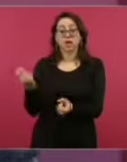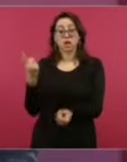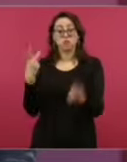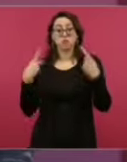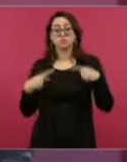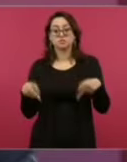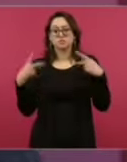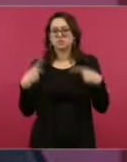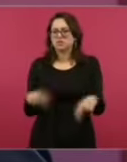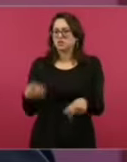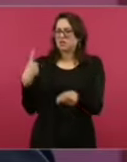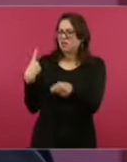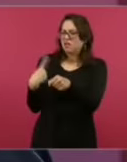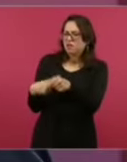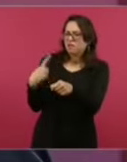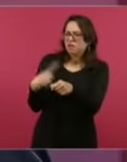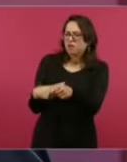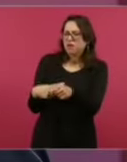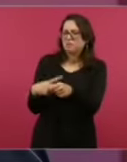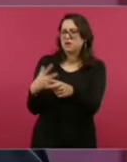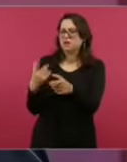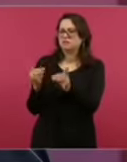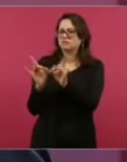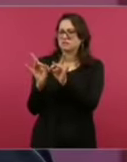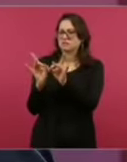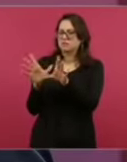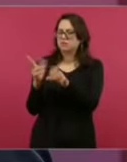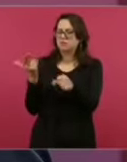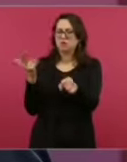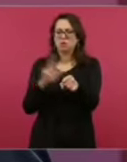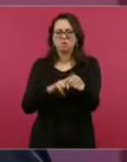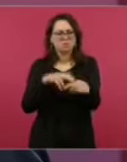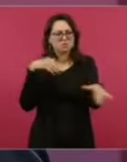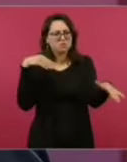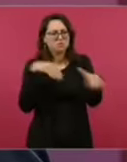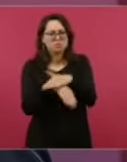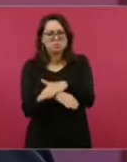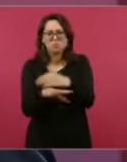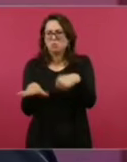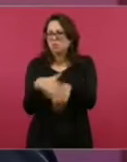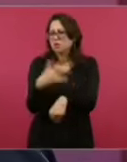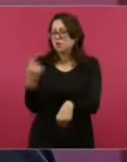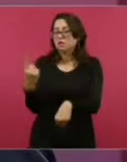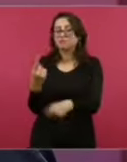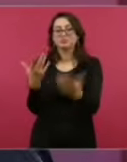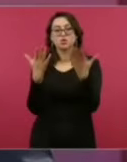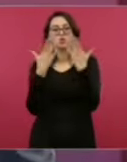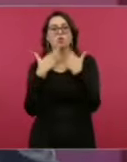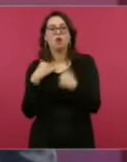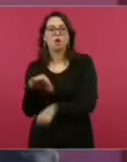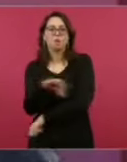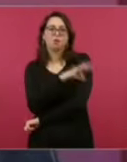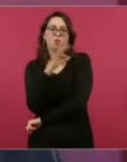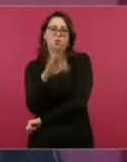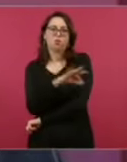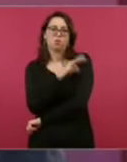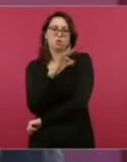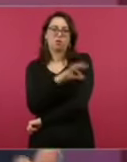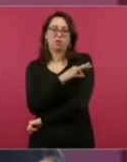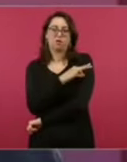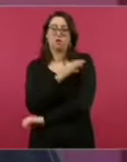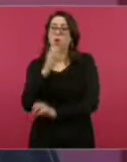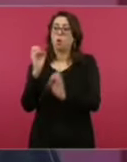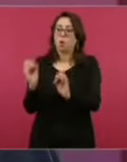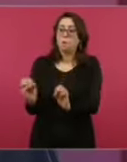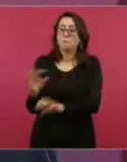son quienes pueden estar ocupando camas hospitalarias, pero la ocupación es mínima. El Instituto Mexicano del Seguro Social